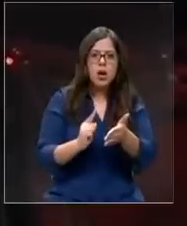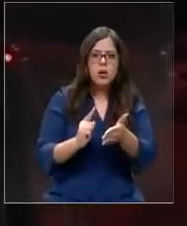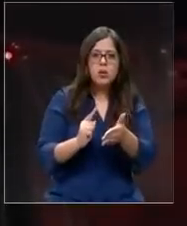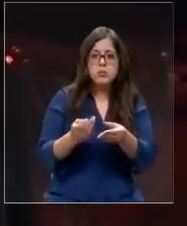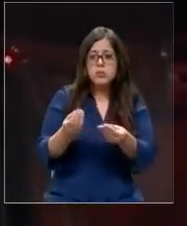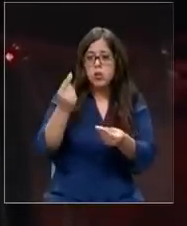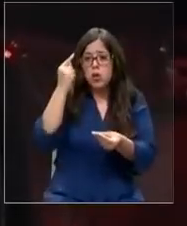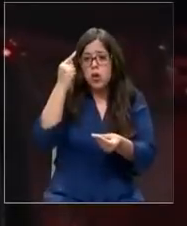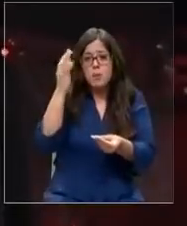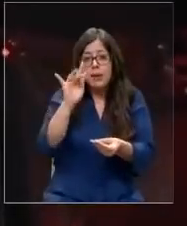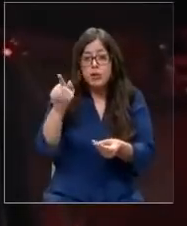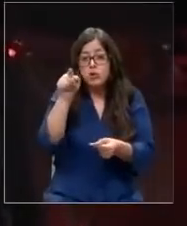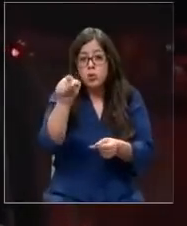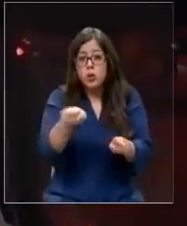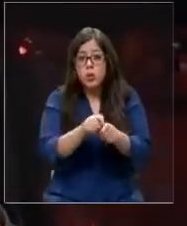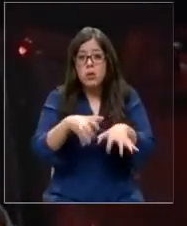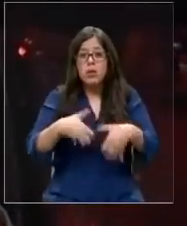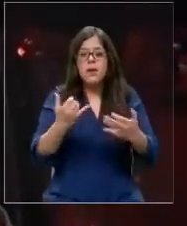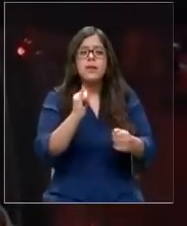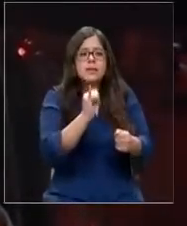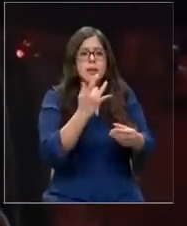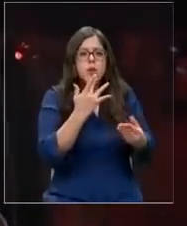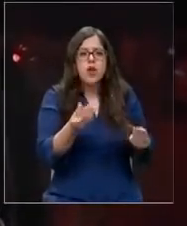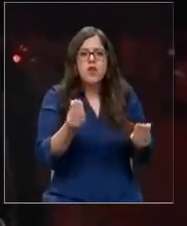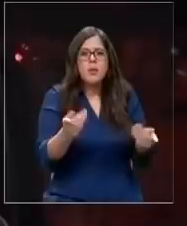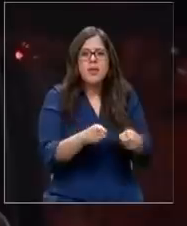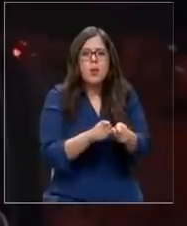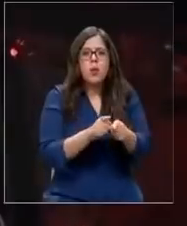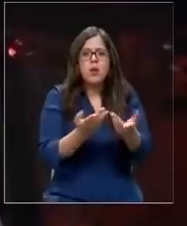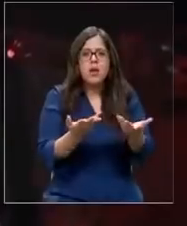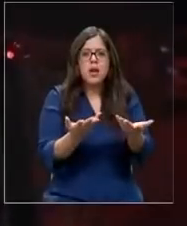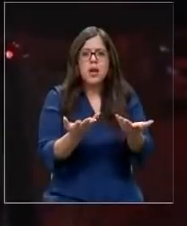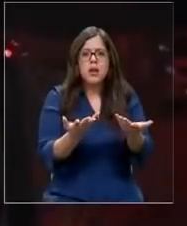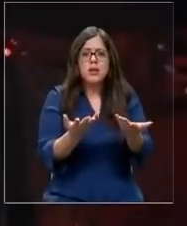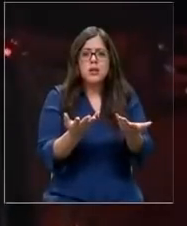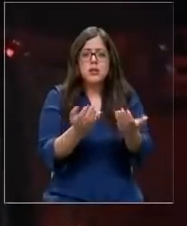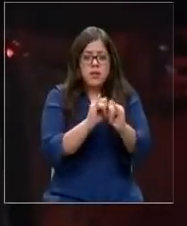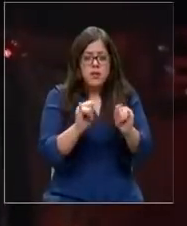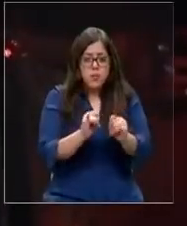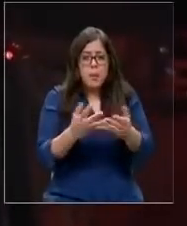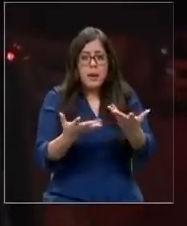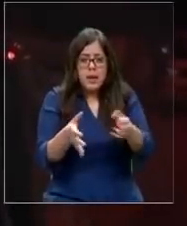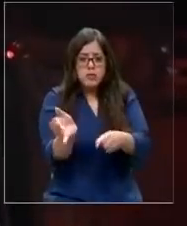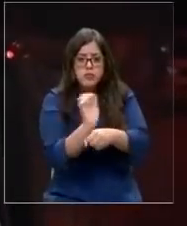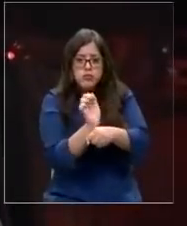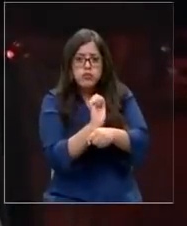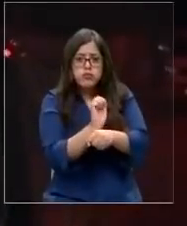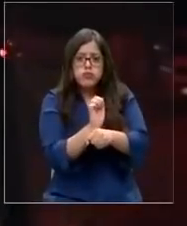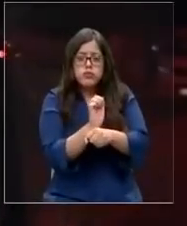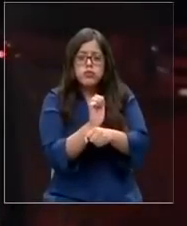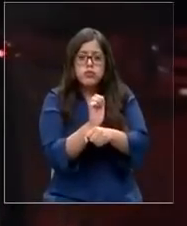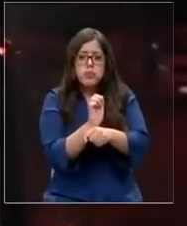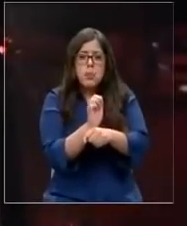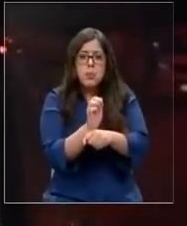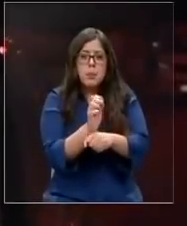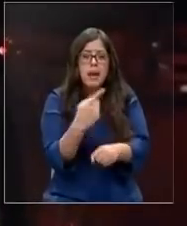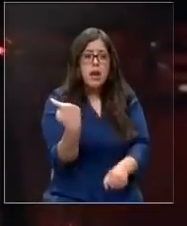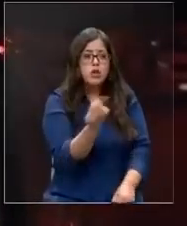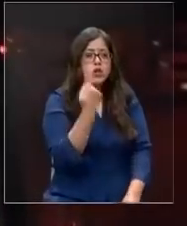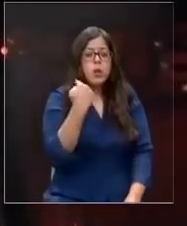porque sí, es un vehículo que se daña en medio de transporte de uno. Así que, pero más que eso,